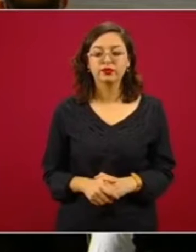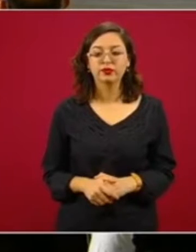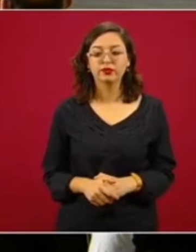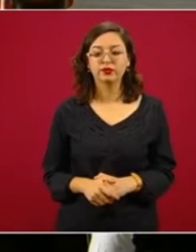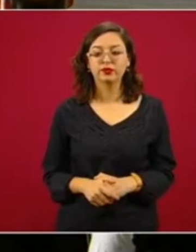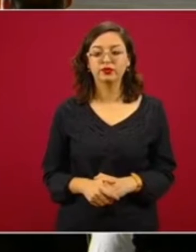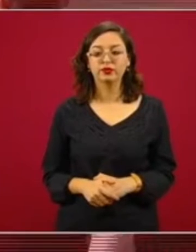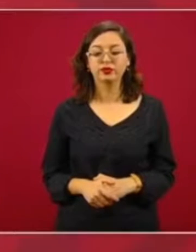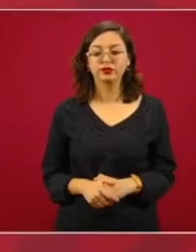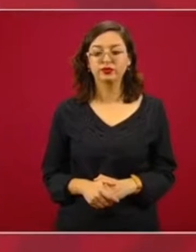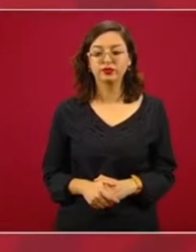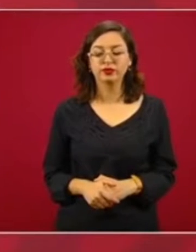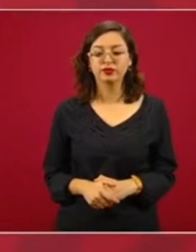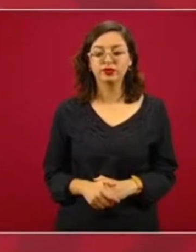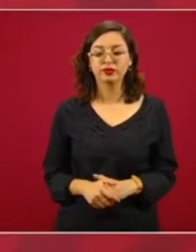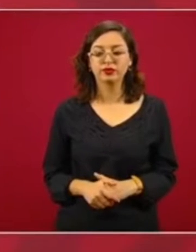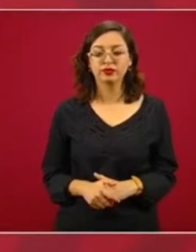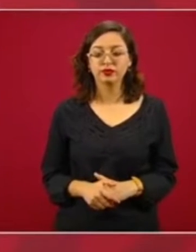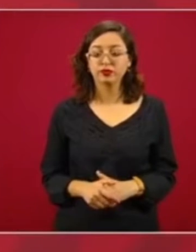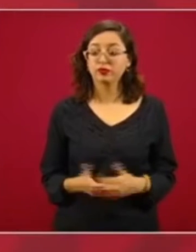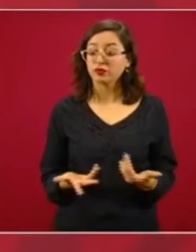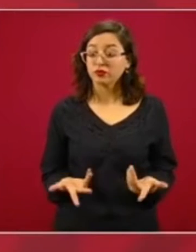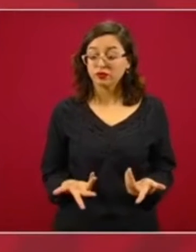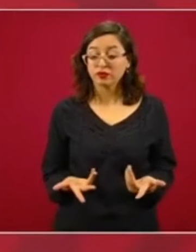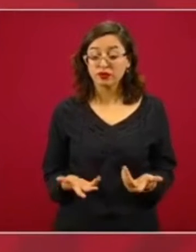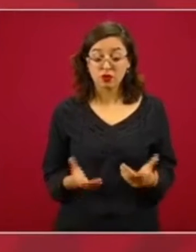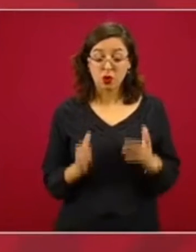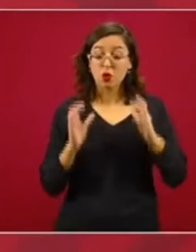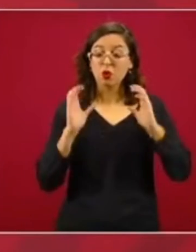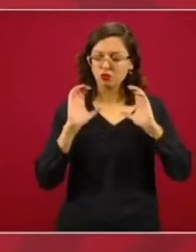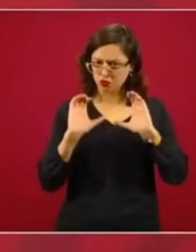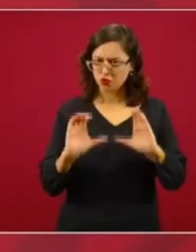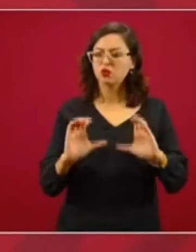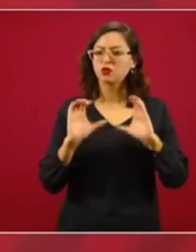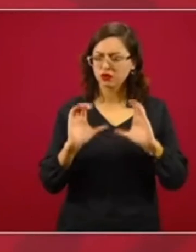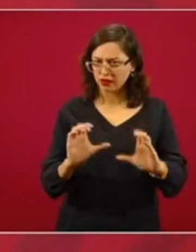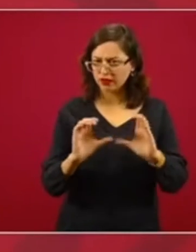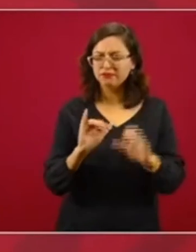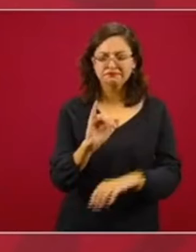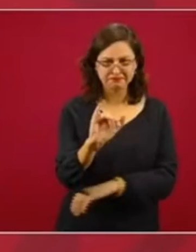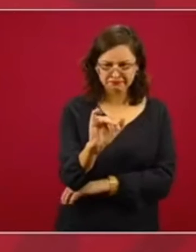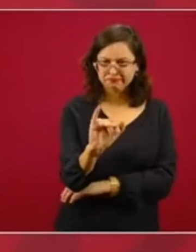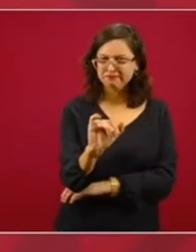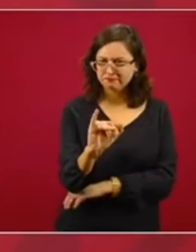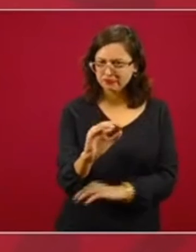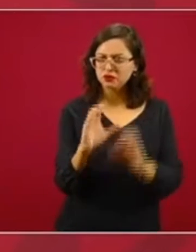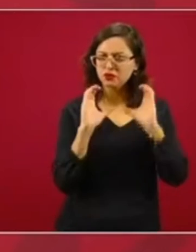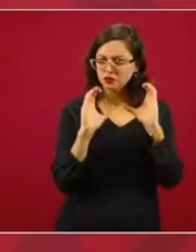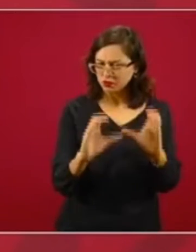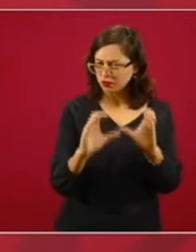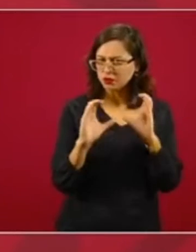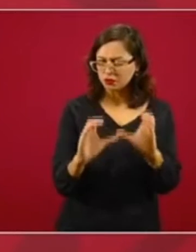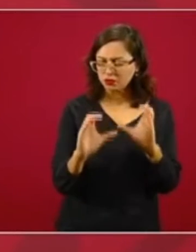con cuidado, pero como